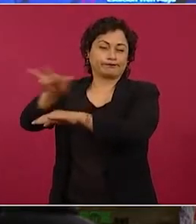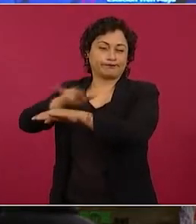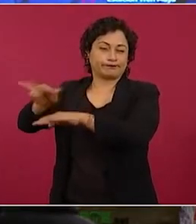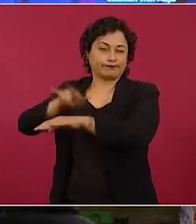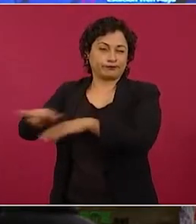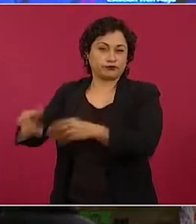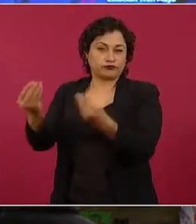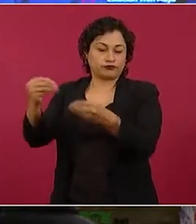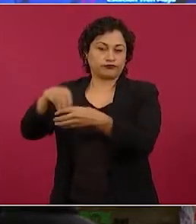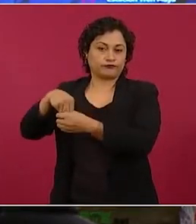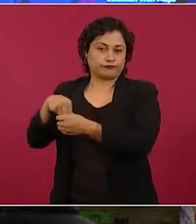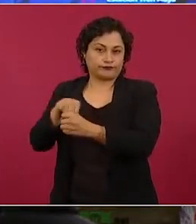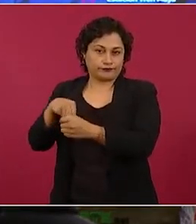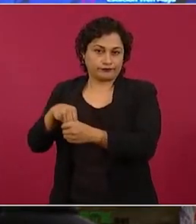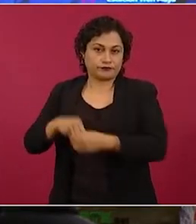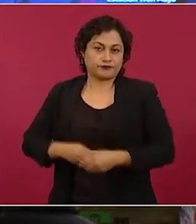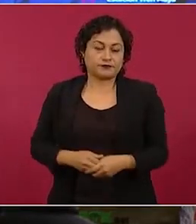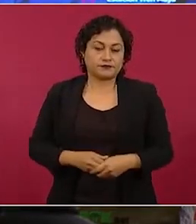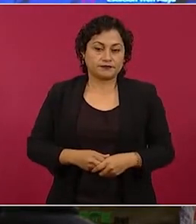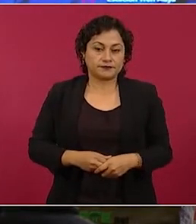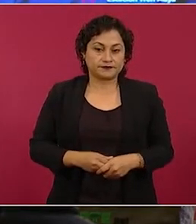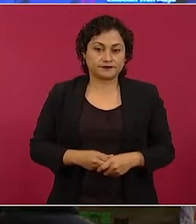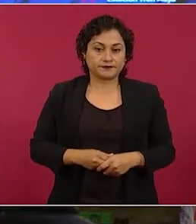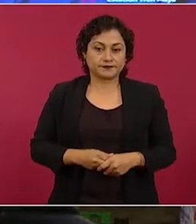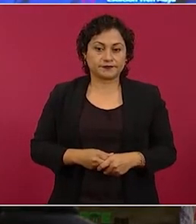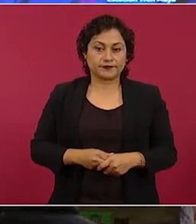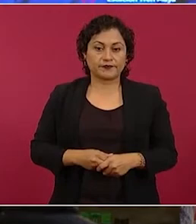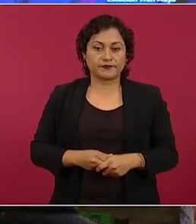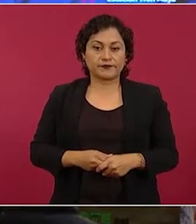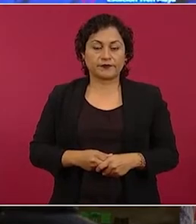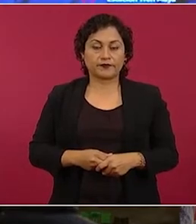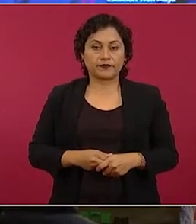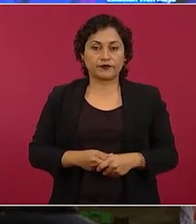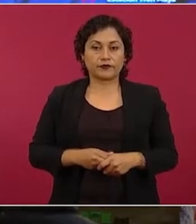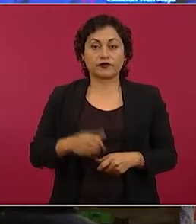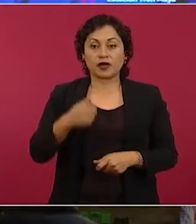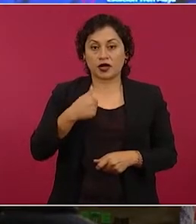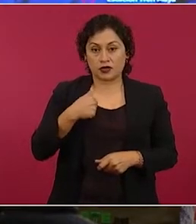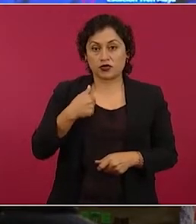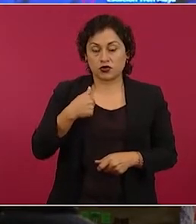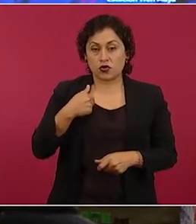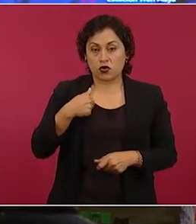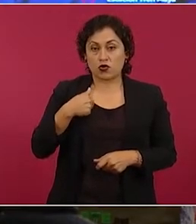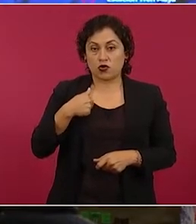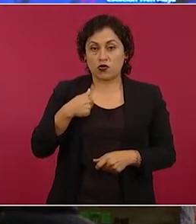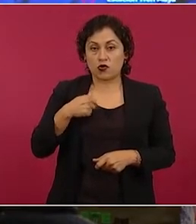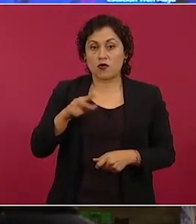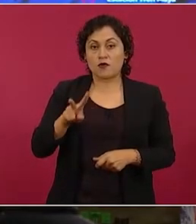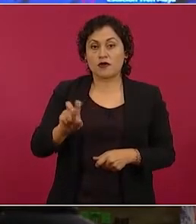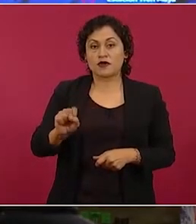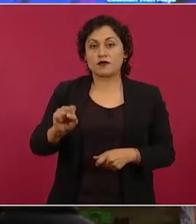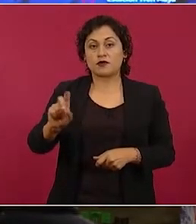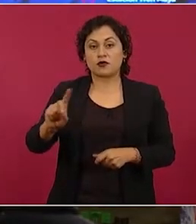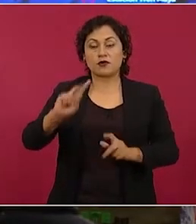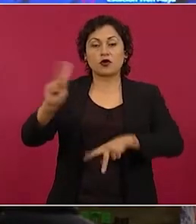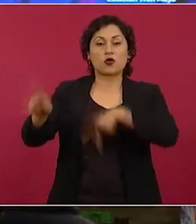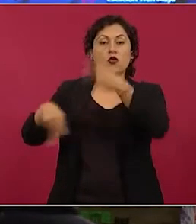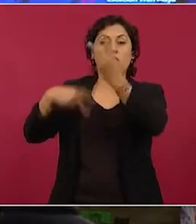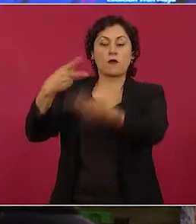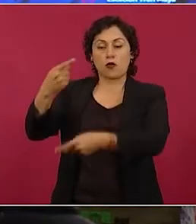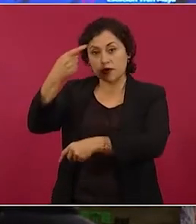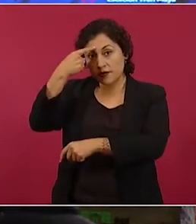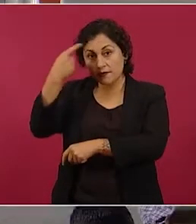ahora voy este fin de semana a supervisar